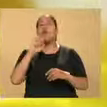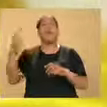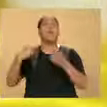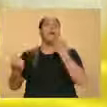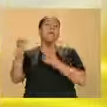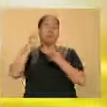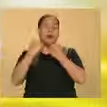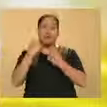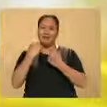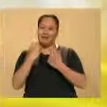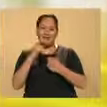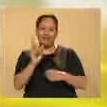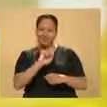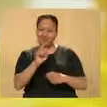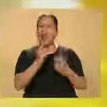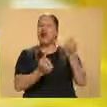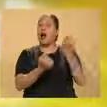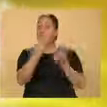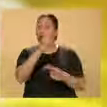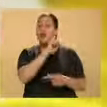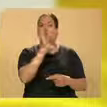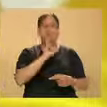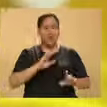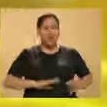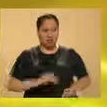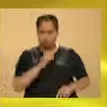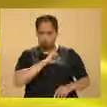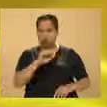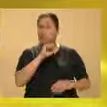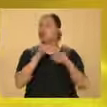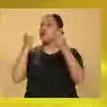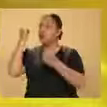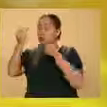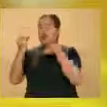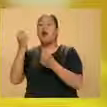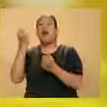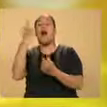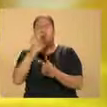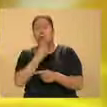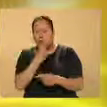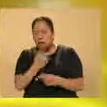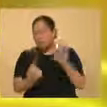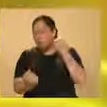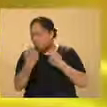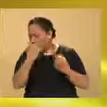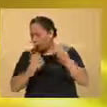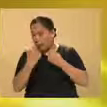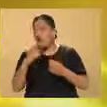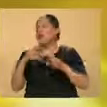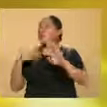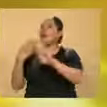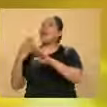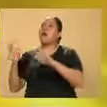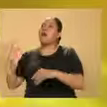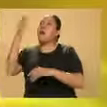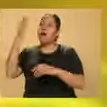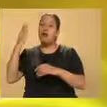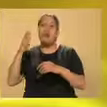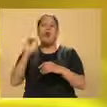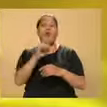Y por desgracia también hay hombres y hombres golpeados y hombres sumamente atacados de manera